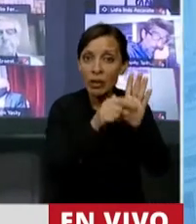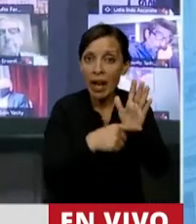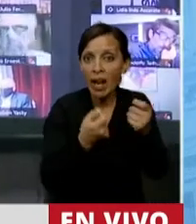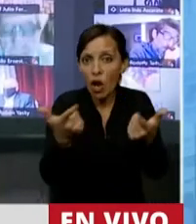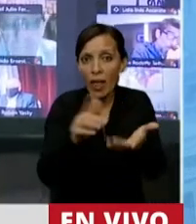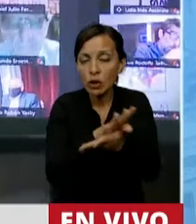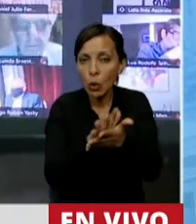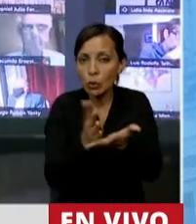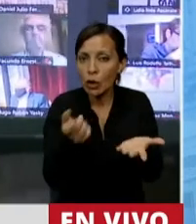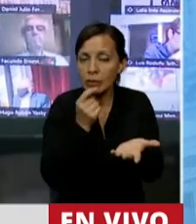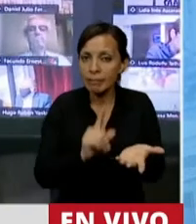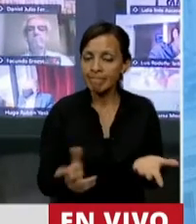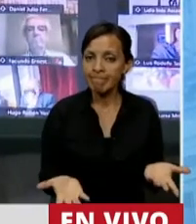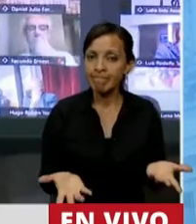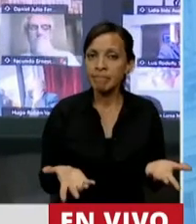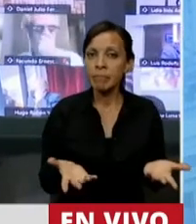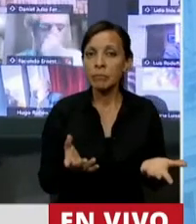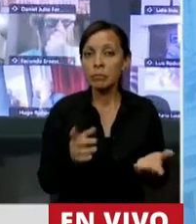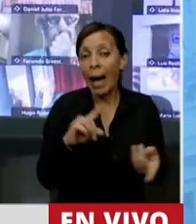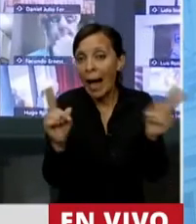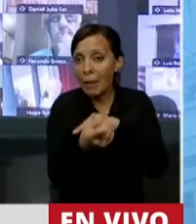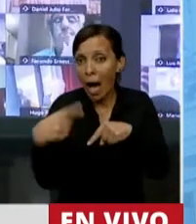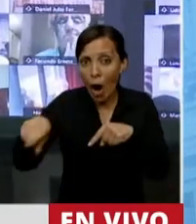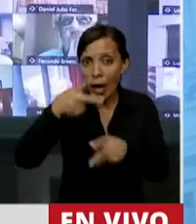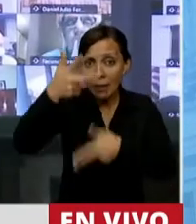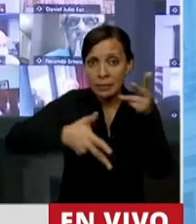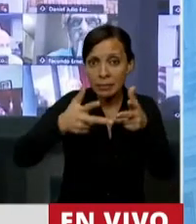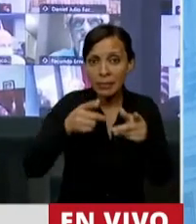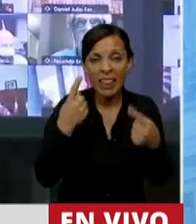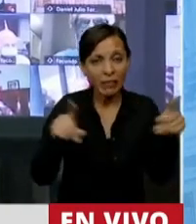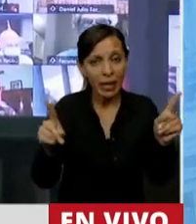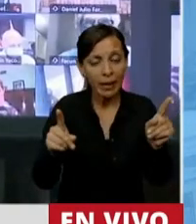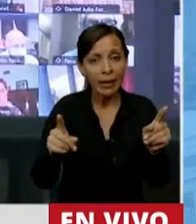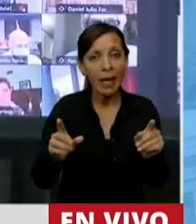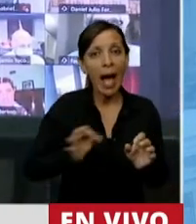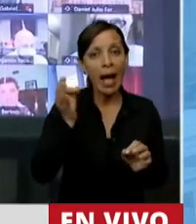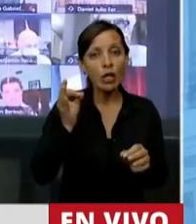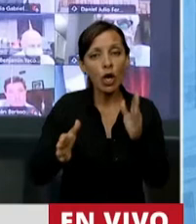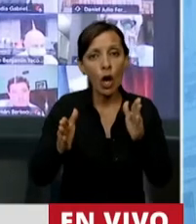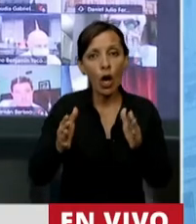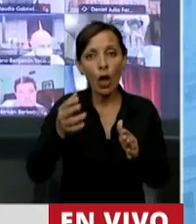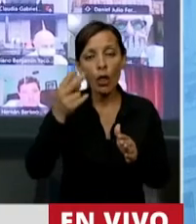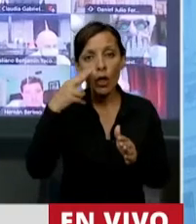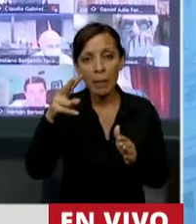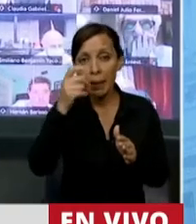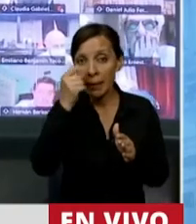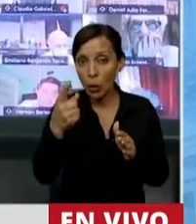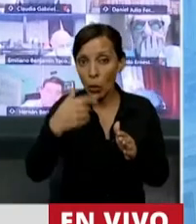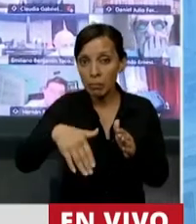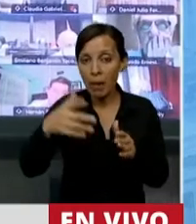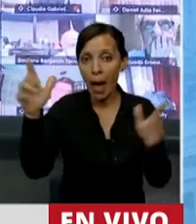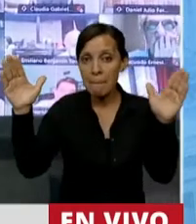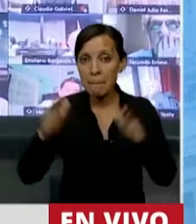y todo lo contrario a lo que se está diciendo, en el 2021 se redujeron las partidas presupuestarias